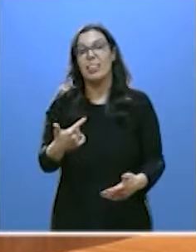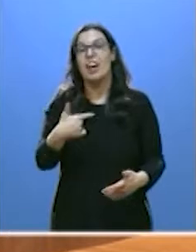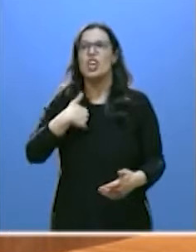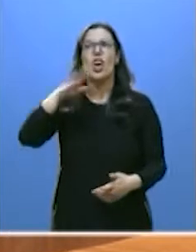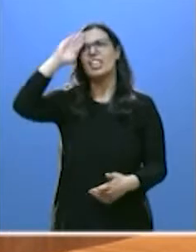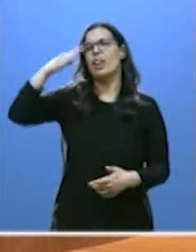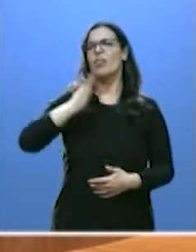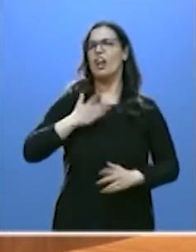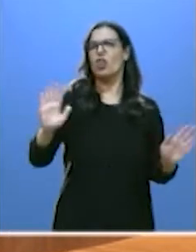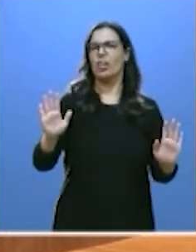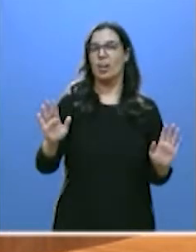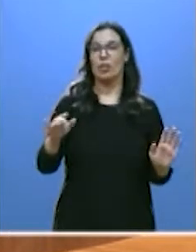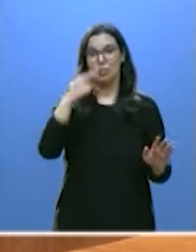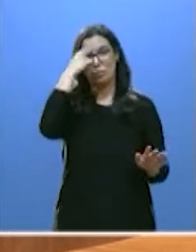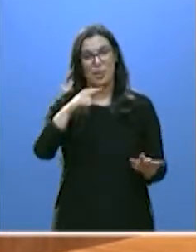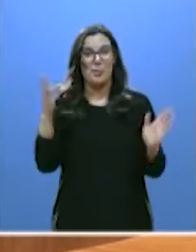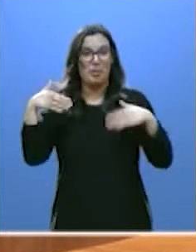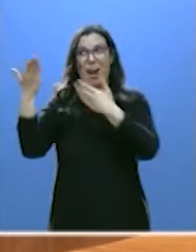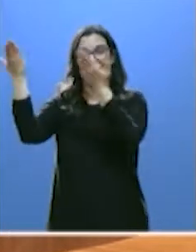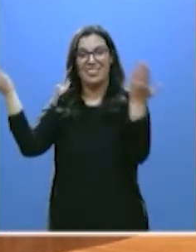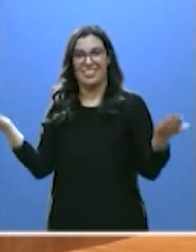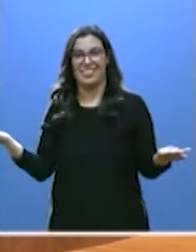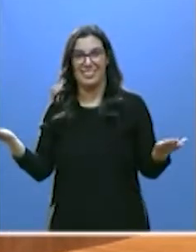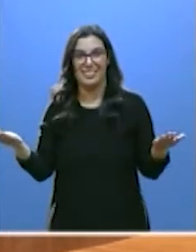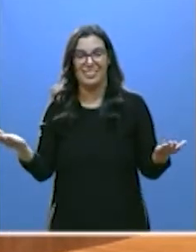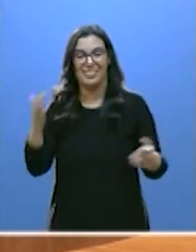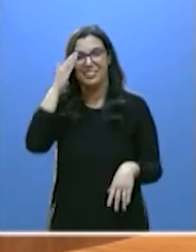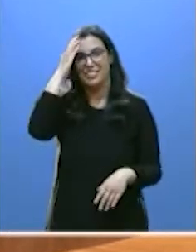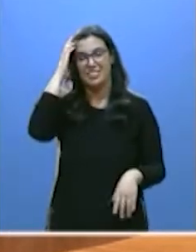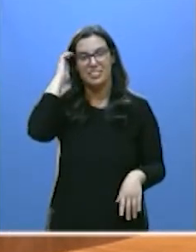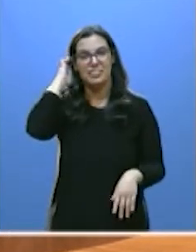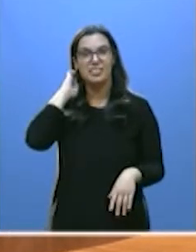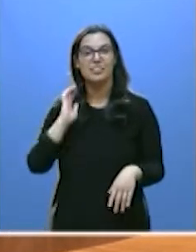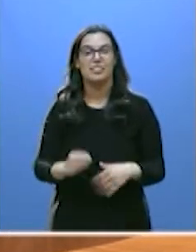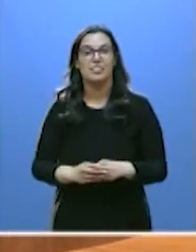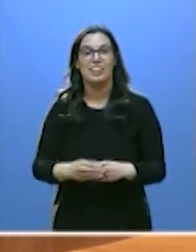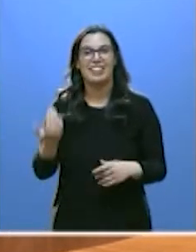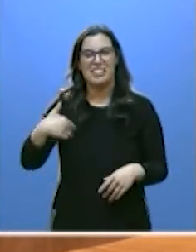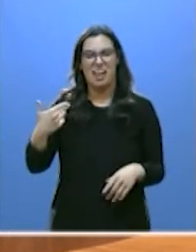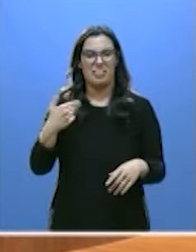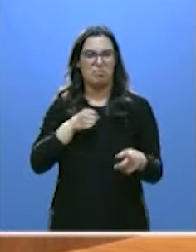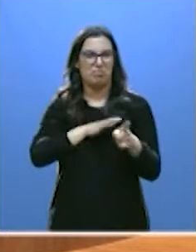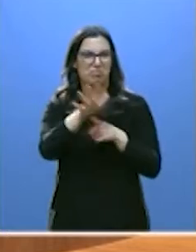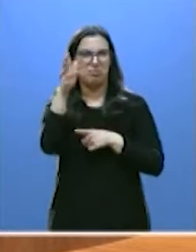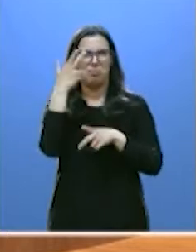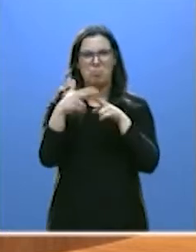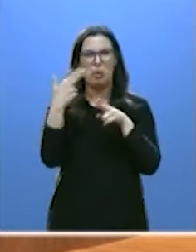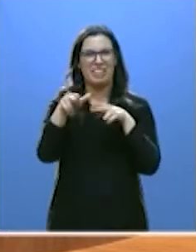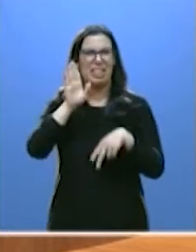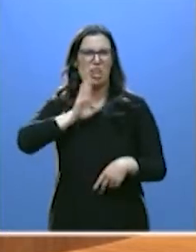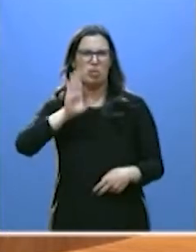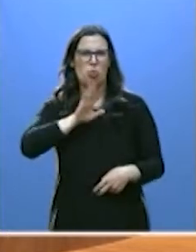transfugas cuando ya sabe que no los hay. Después de ensuciar la política con sus mañas